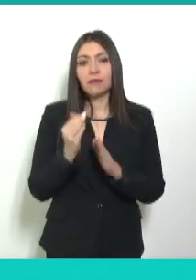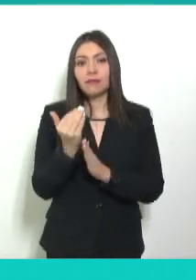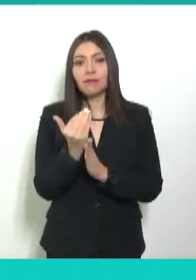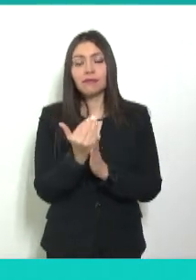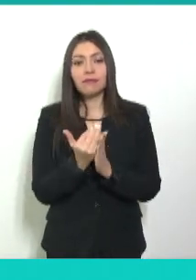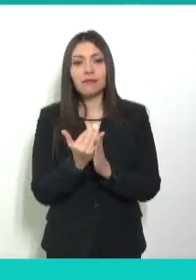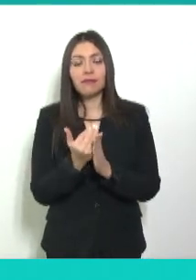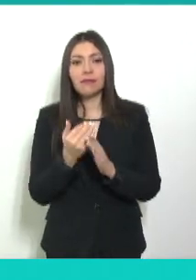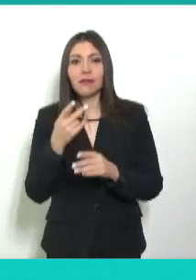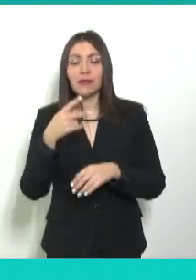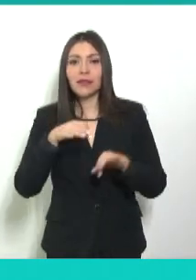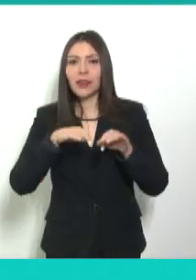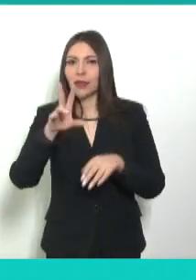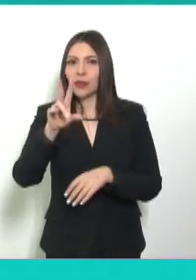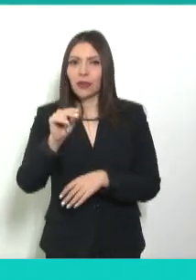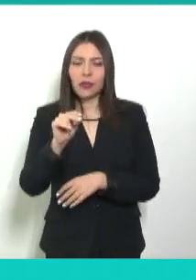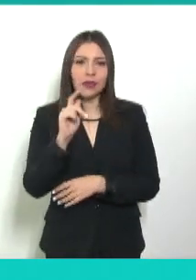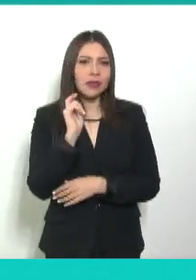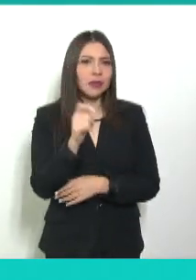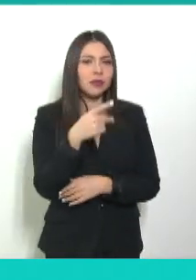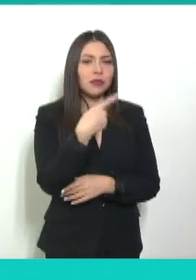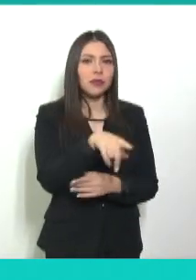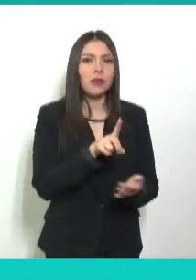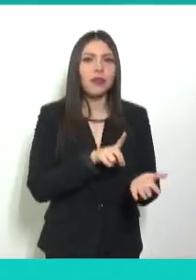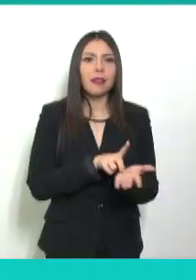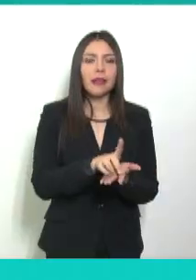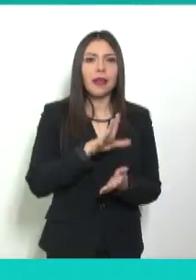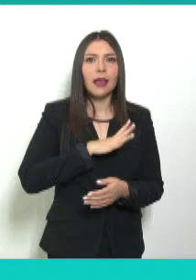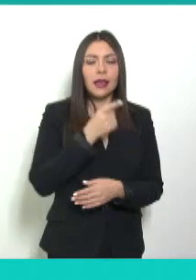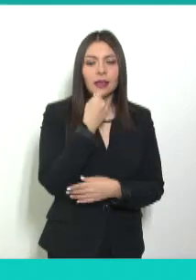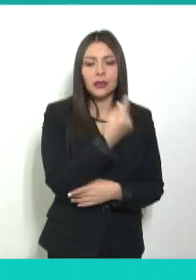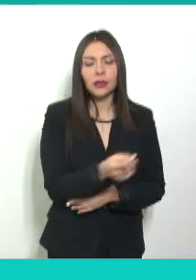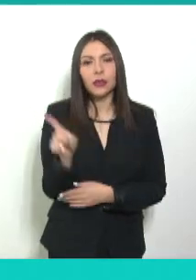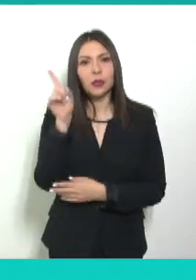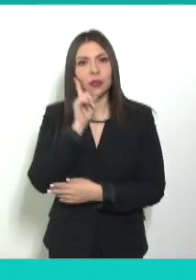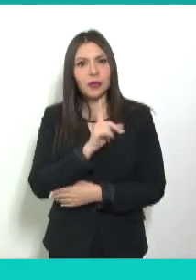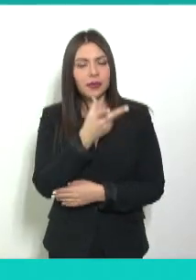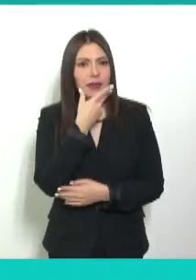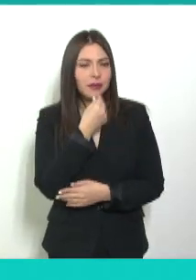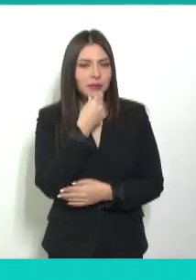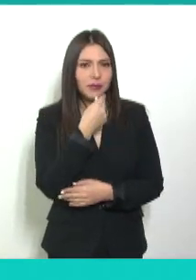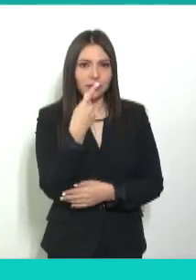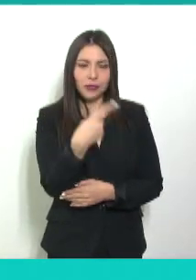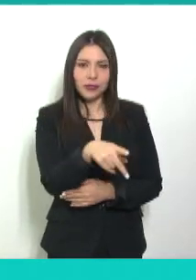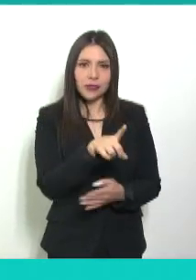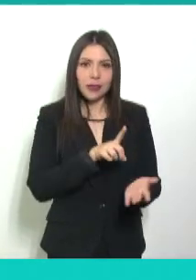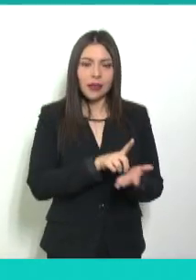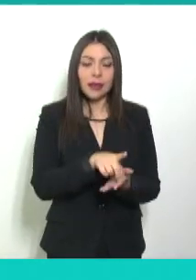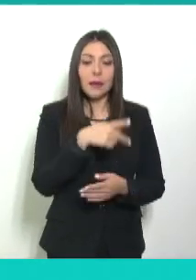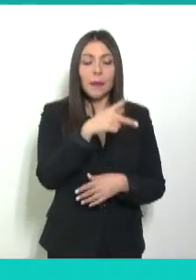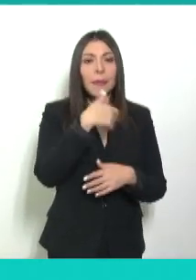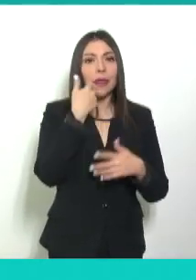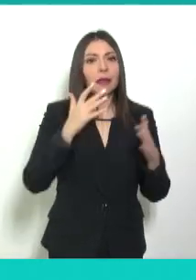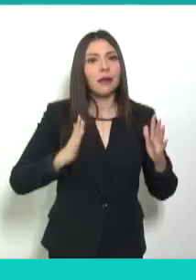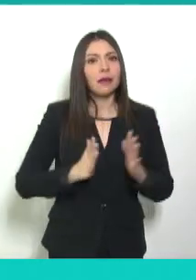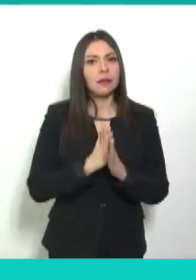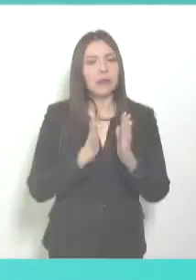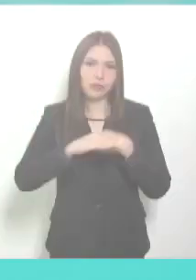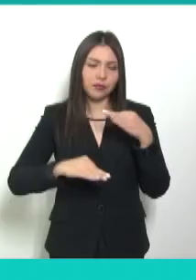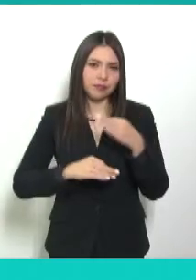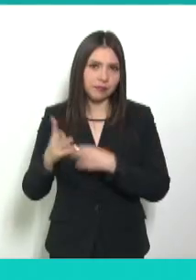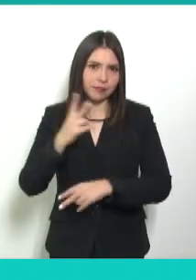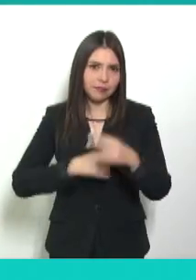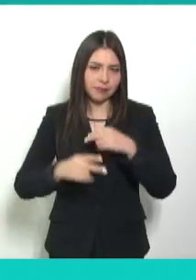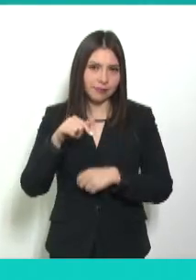derecho que tienen como niñas y niños. Y desde luego, su participación tiene que ver en todos sus entornos.